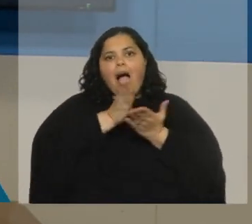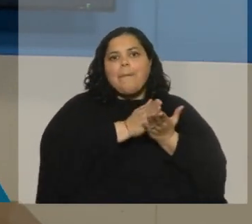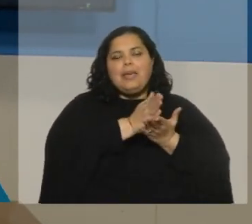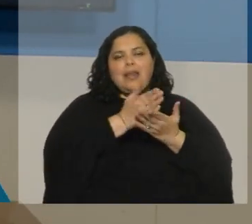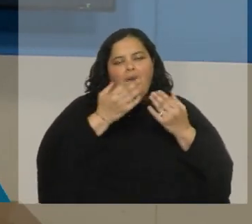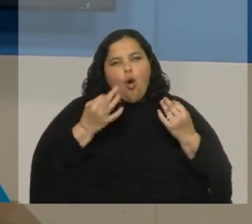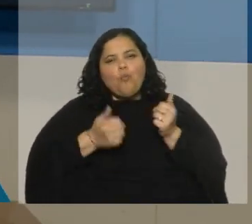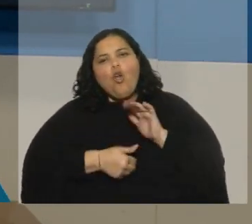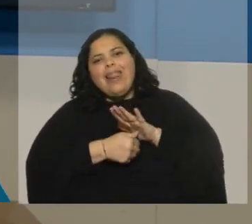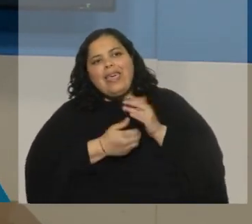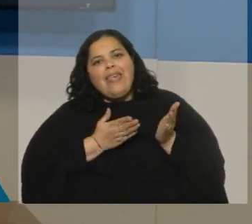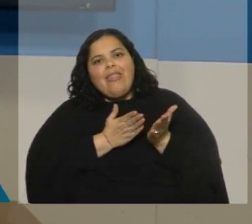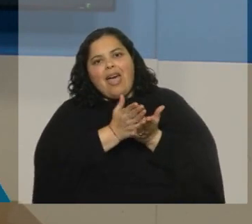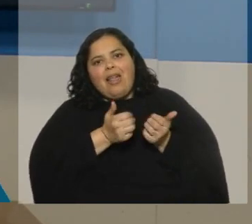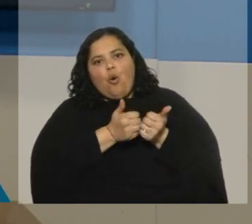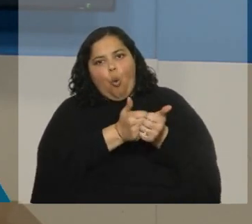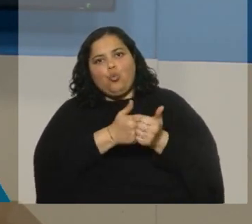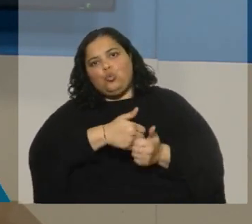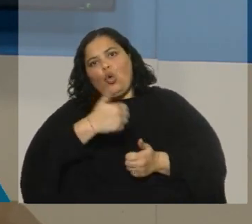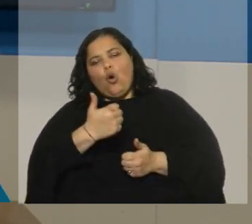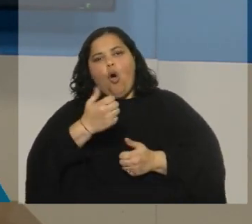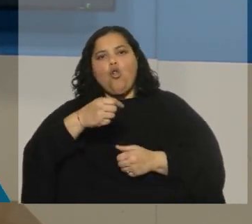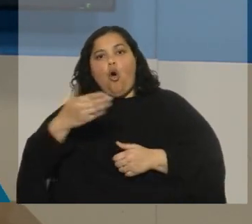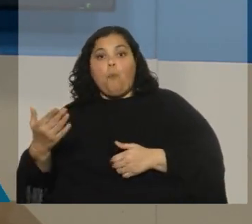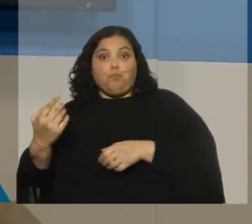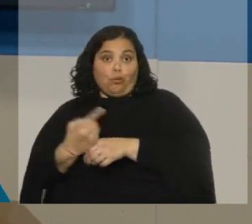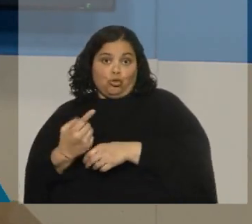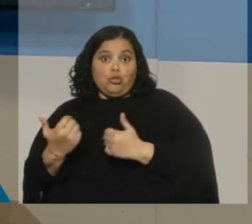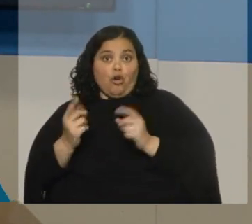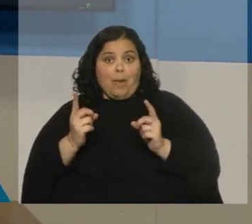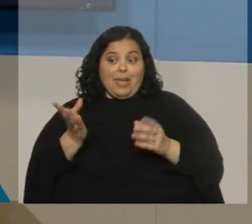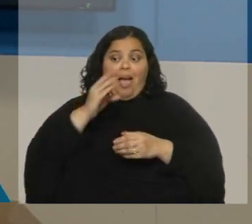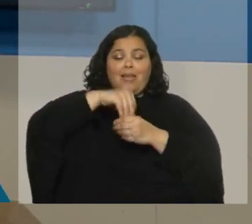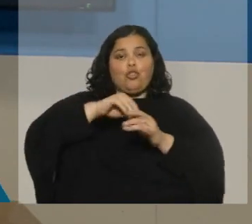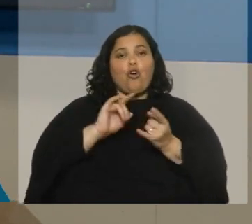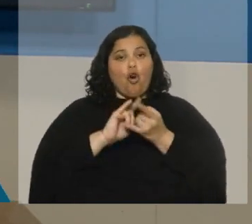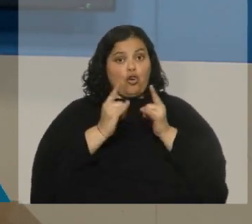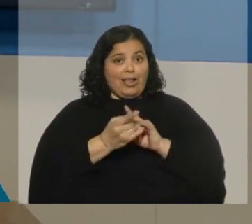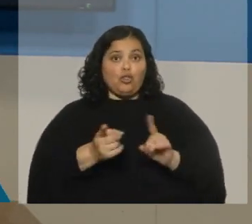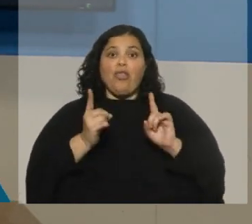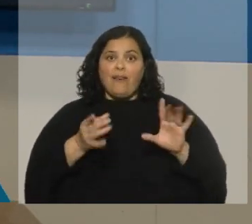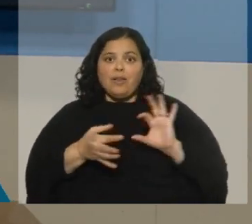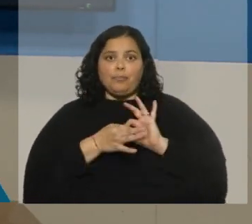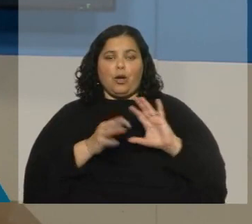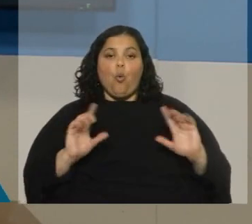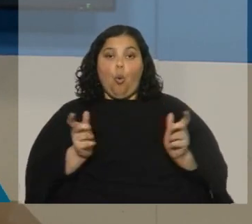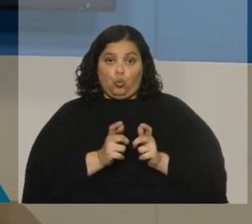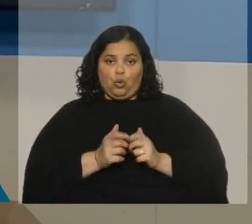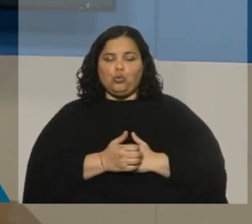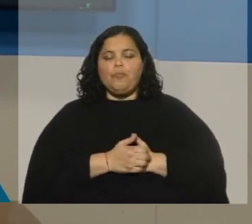tener que liderar junto con los líderes de la oposición en el Congreso. Esto ahora pasa a manos del Congreso que